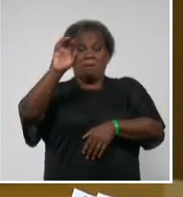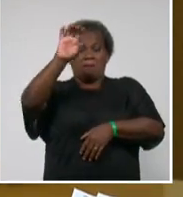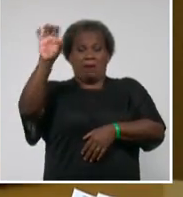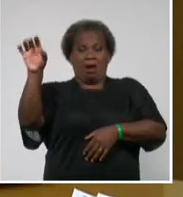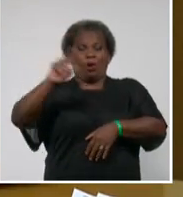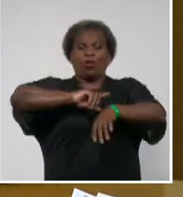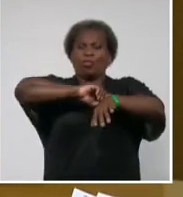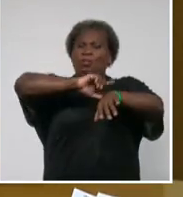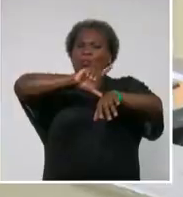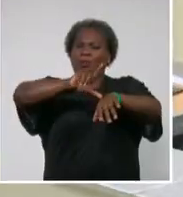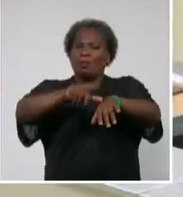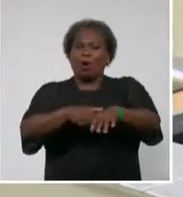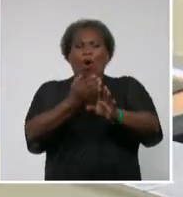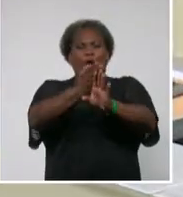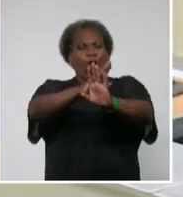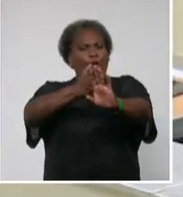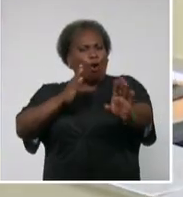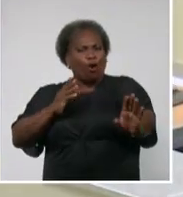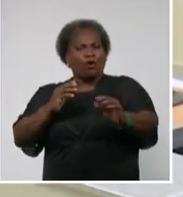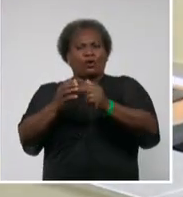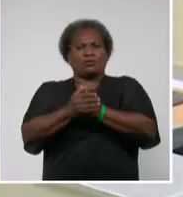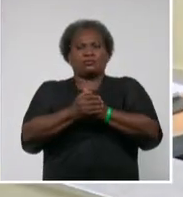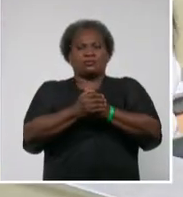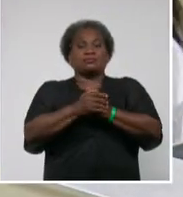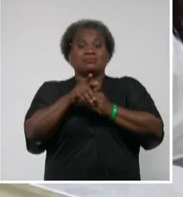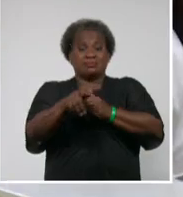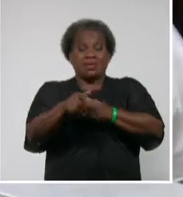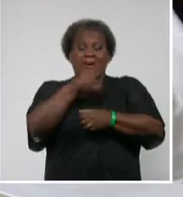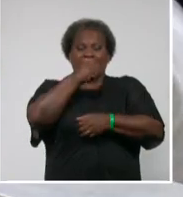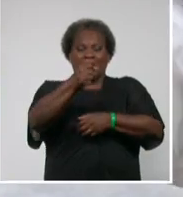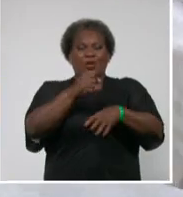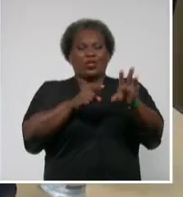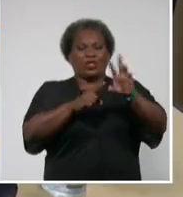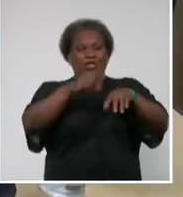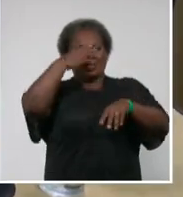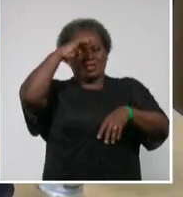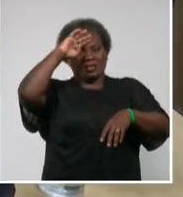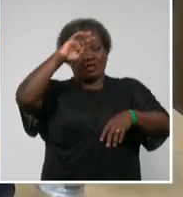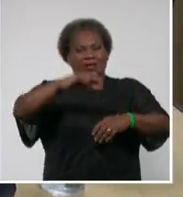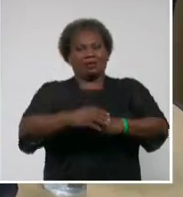demora, por las colas. Marisol Ramírez, Sistema Informativo de la Televisión.